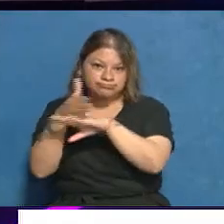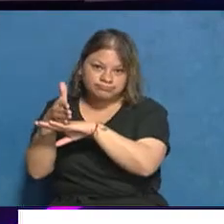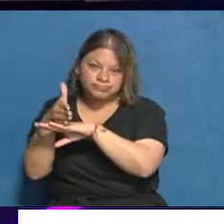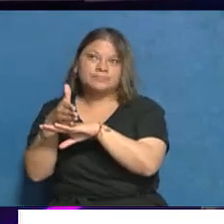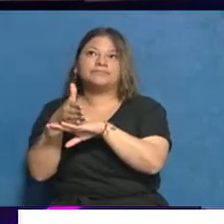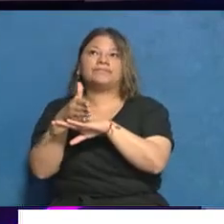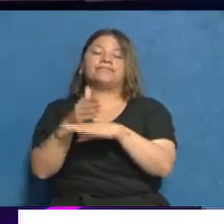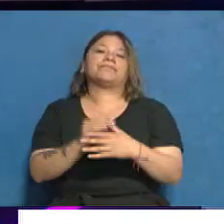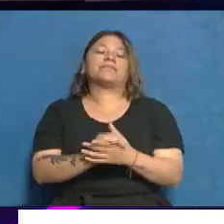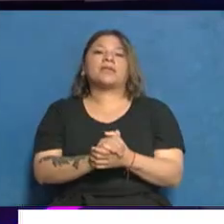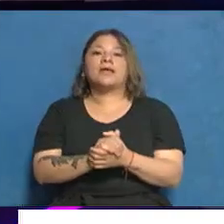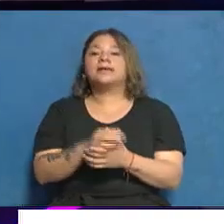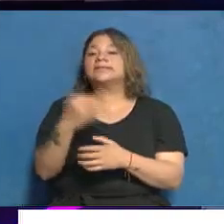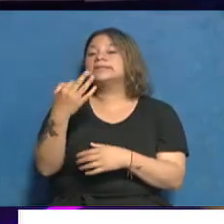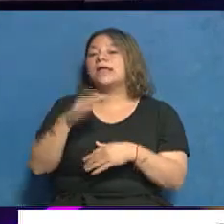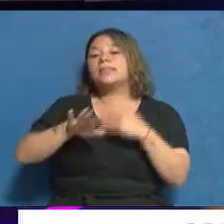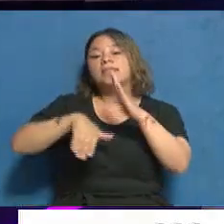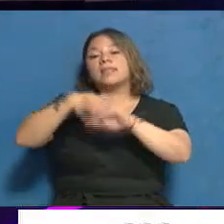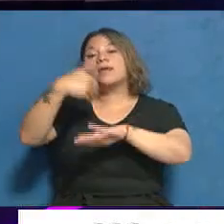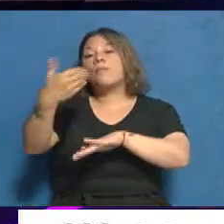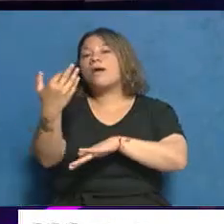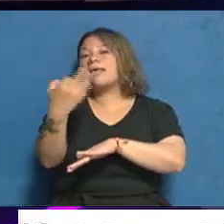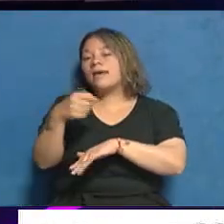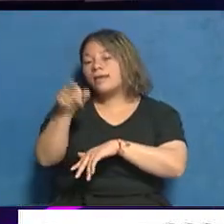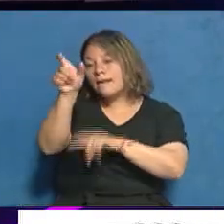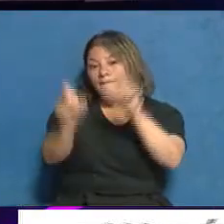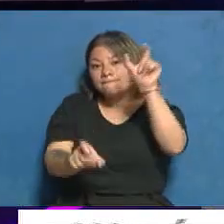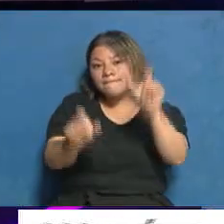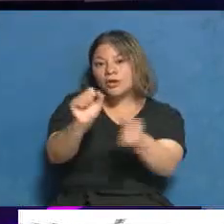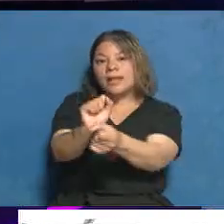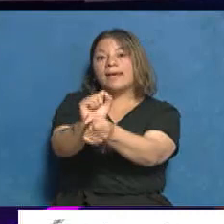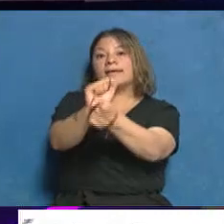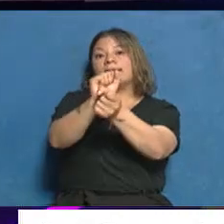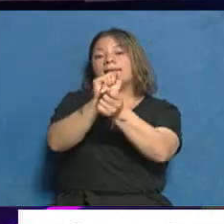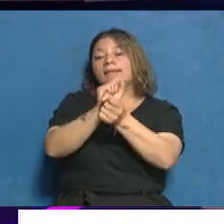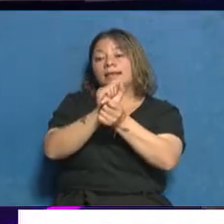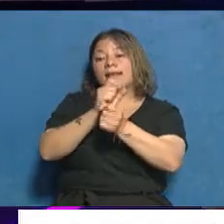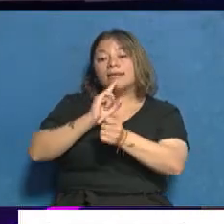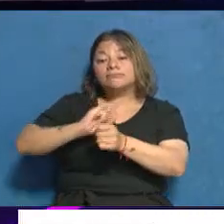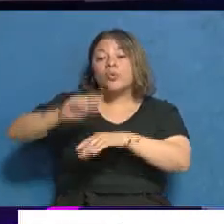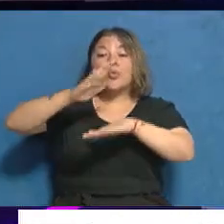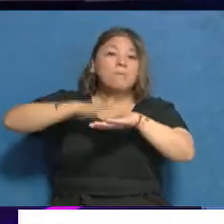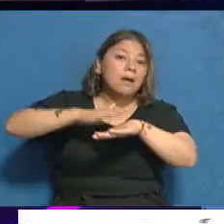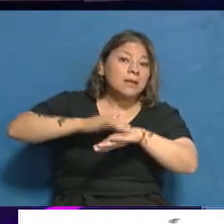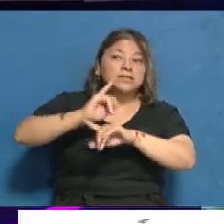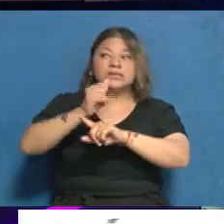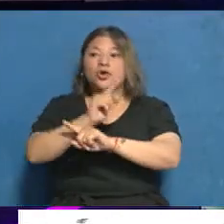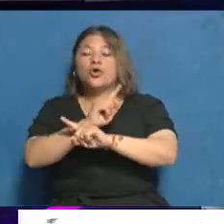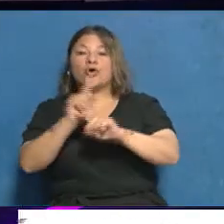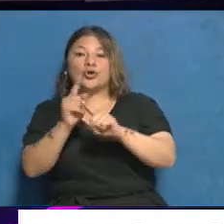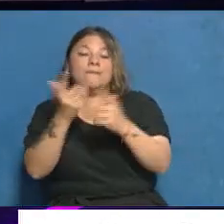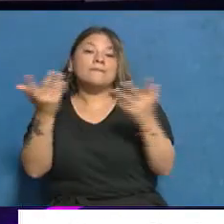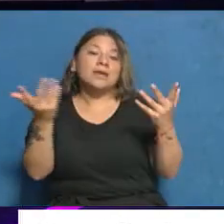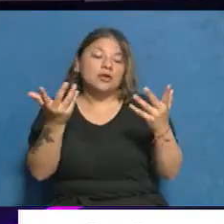Investigación aparte, se deberá determinar si son las personas demoradas y detenidas culpables o no de este delito.